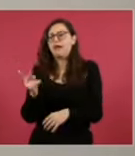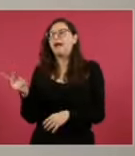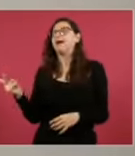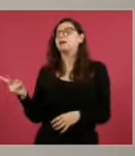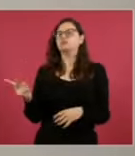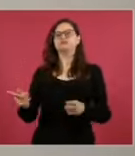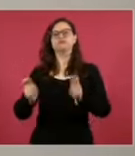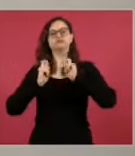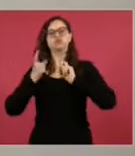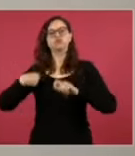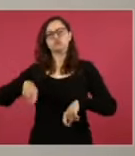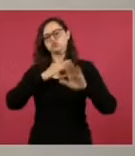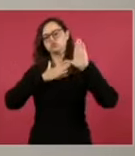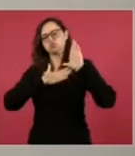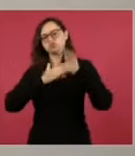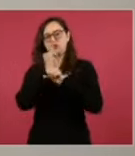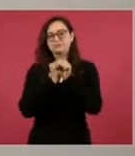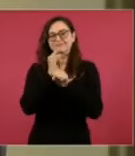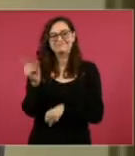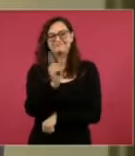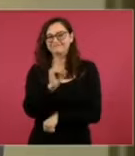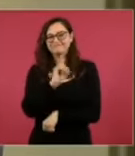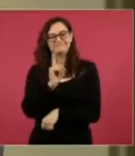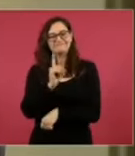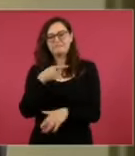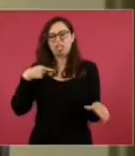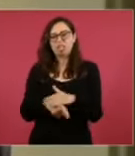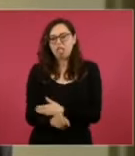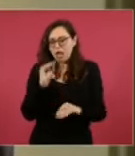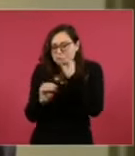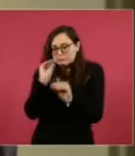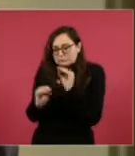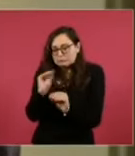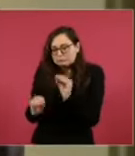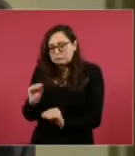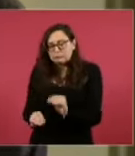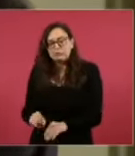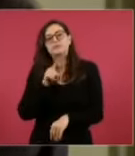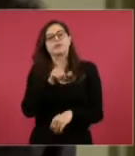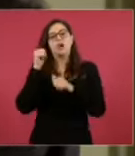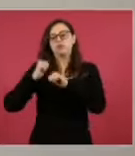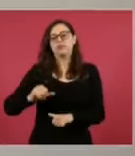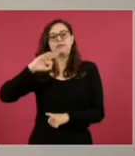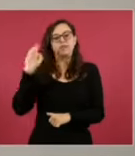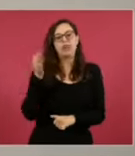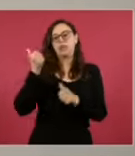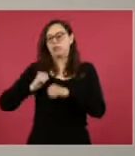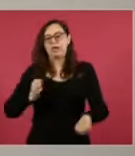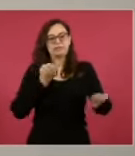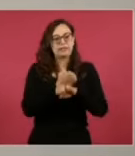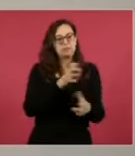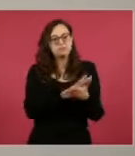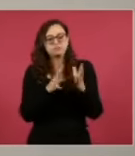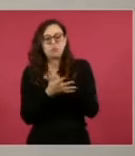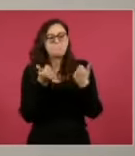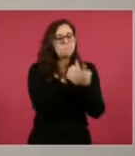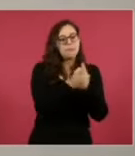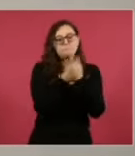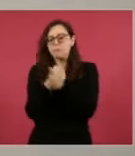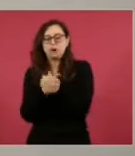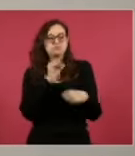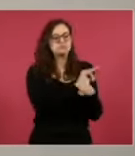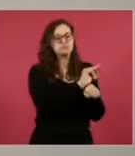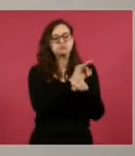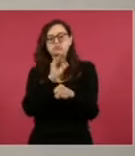compromiso era el de engañar a la población para encubrir lo ocurrido y eludir las responsabilidades de autoridades federales y locales coludidas, adjudicando la brutalidad